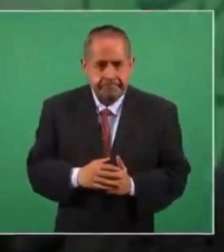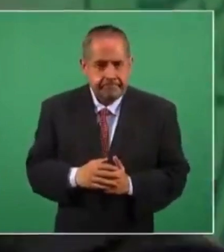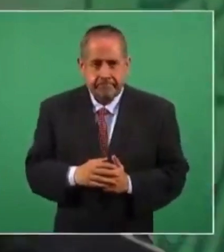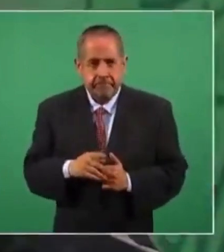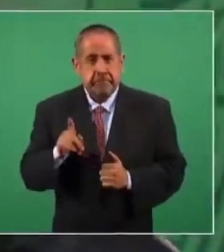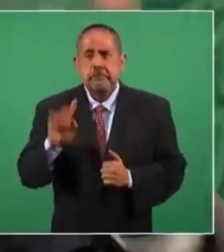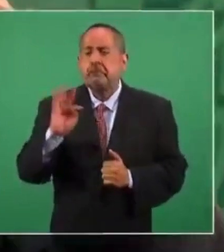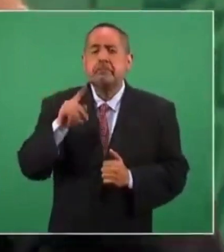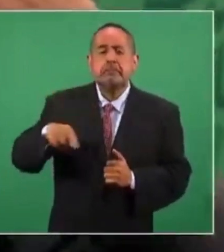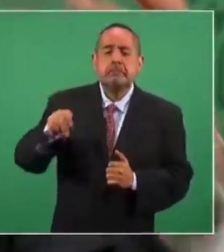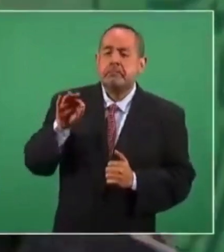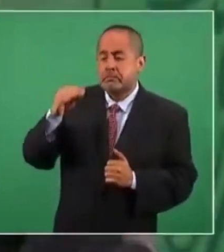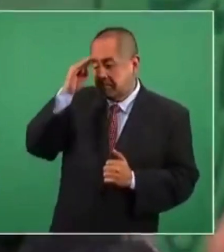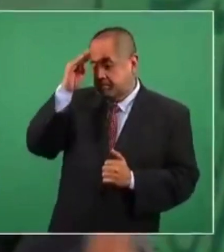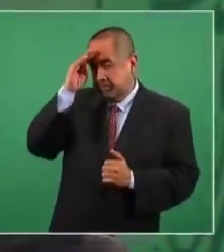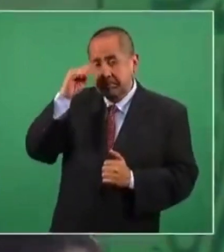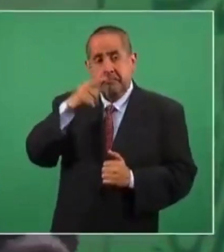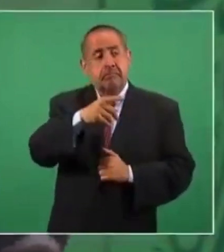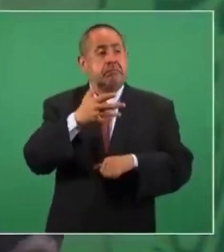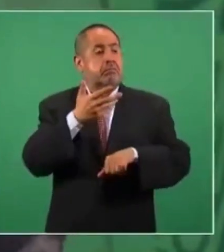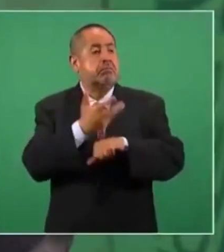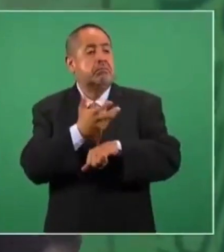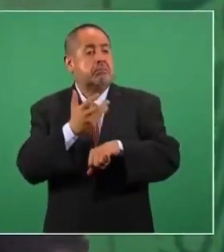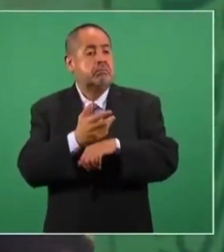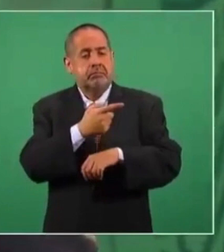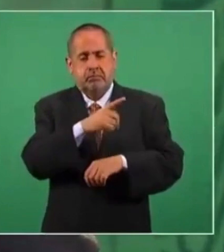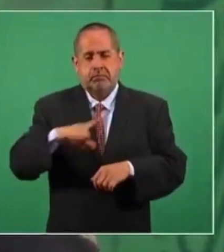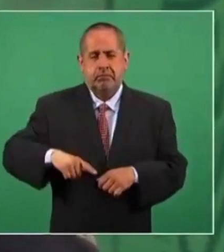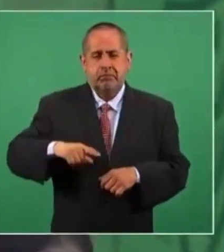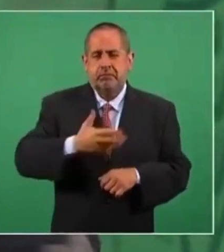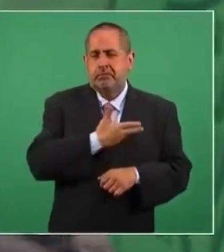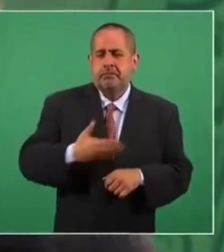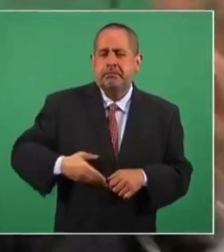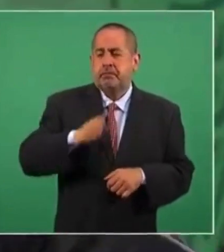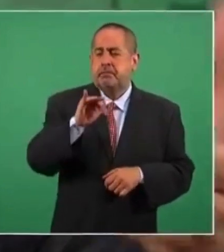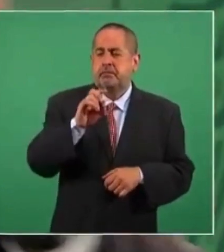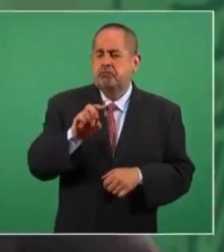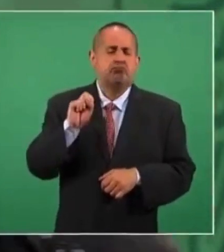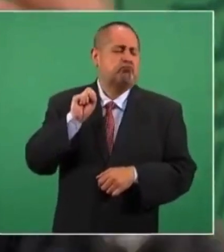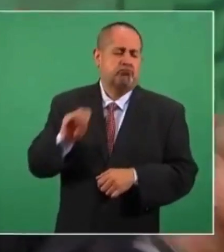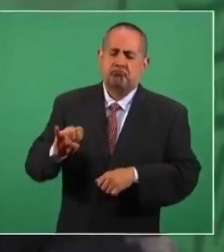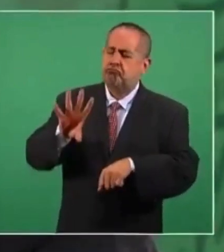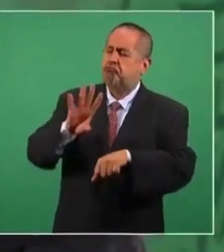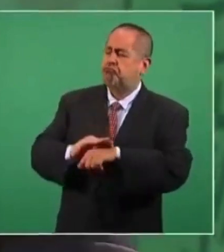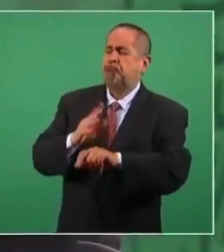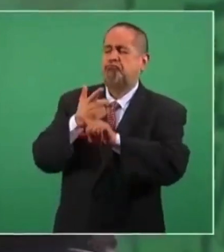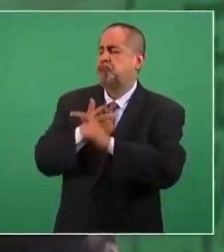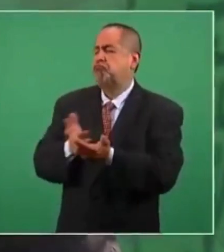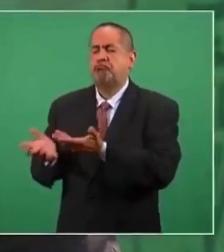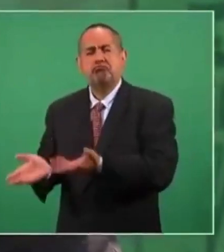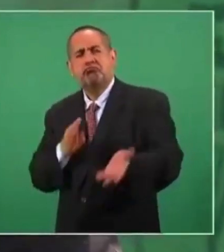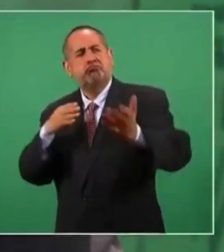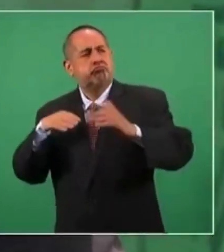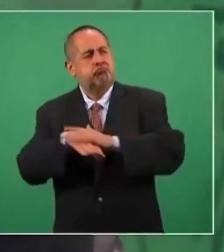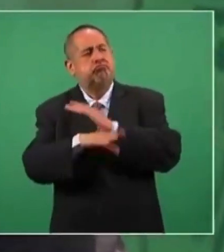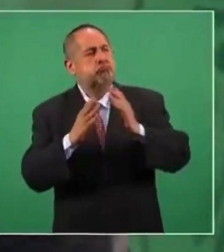inmediato el gobierno del presidente Biden va a regularizar a todos los migrantes,